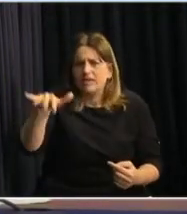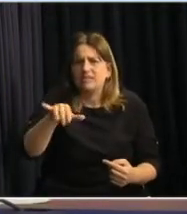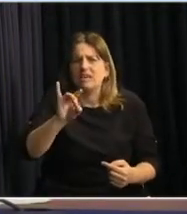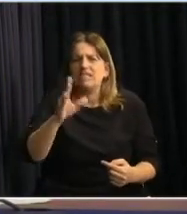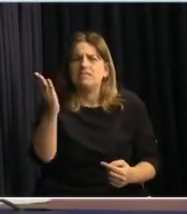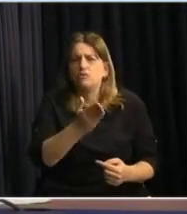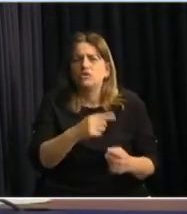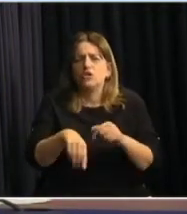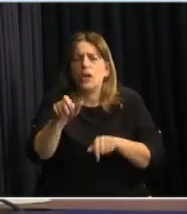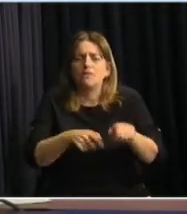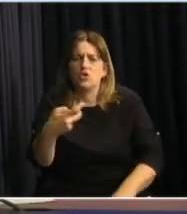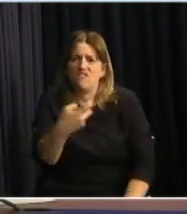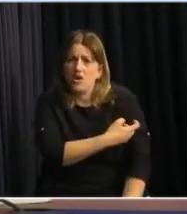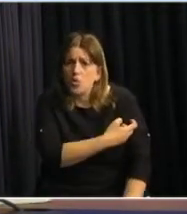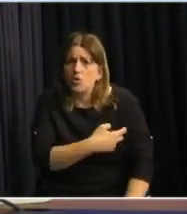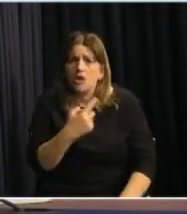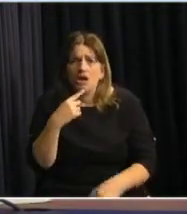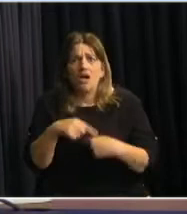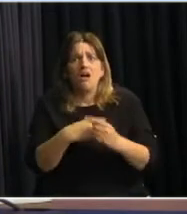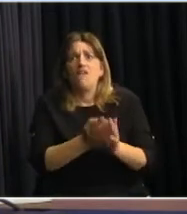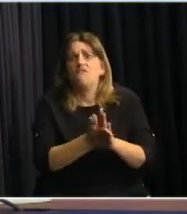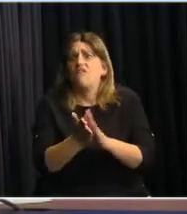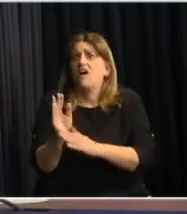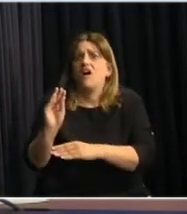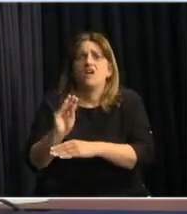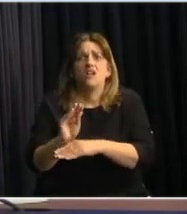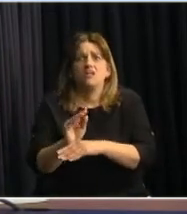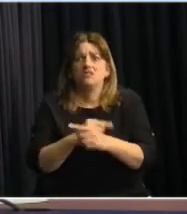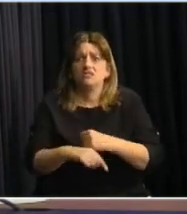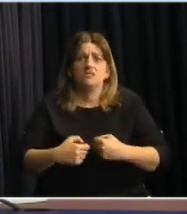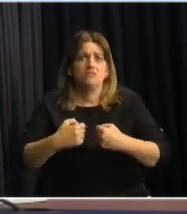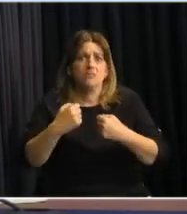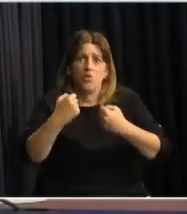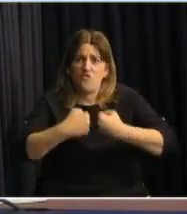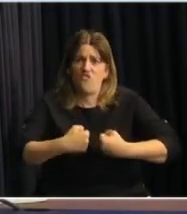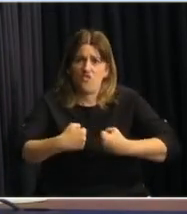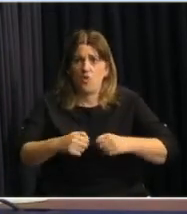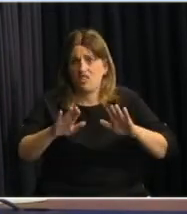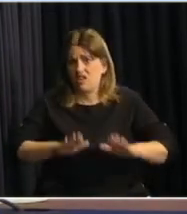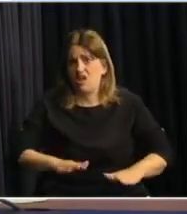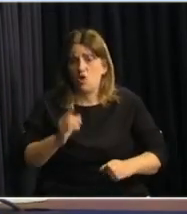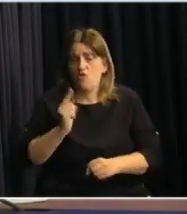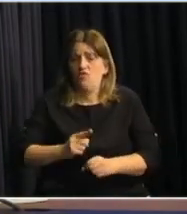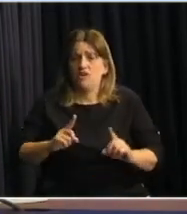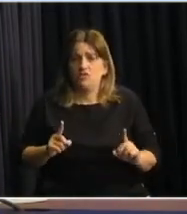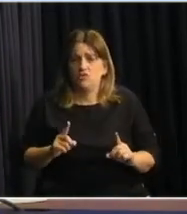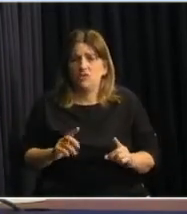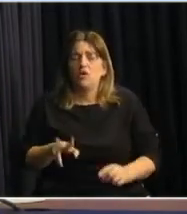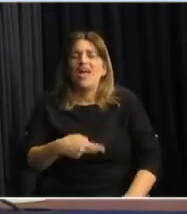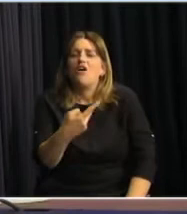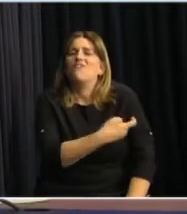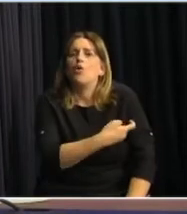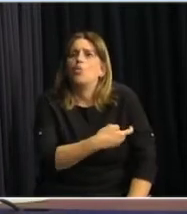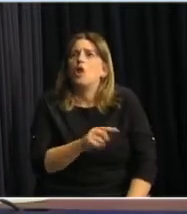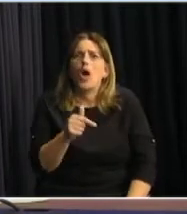la población vacunada va a casi una cuarentena obligatoria. Es decir, que llegar a la vacunación no nos va a